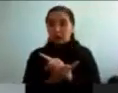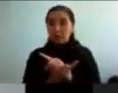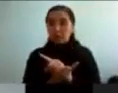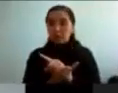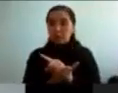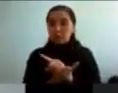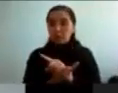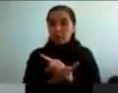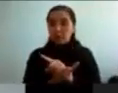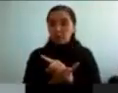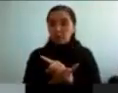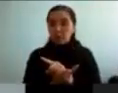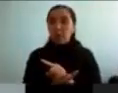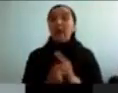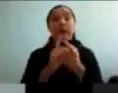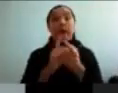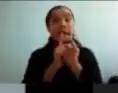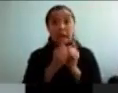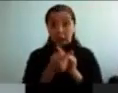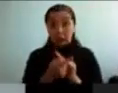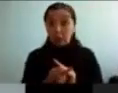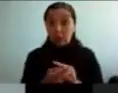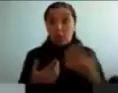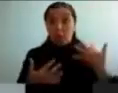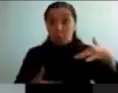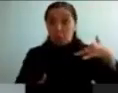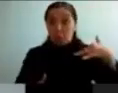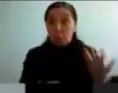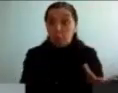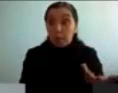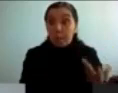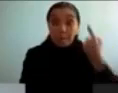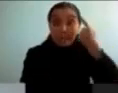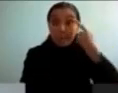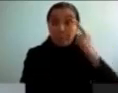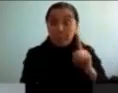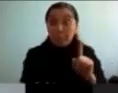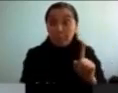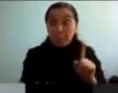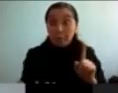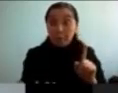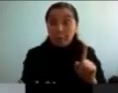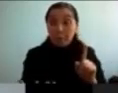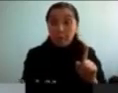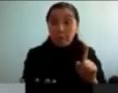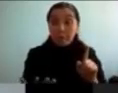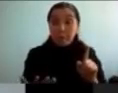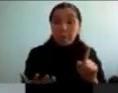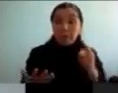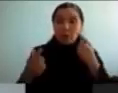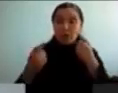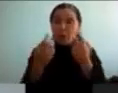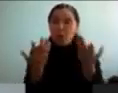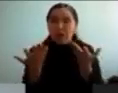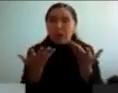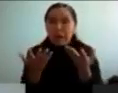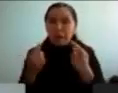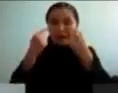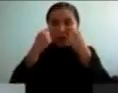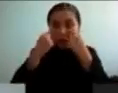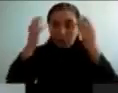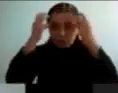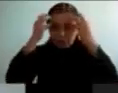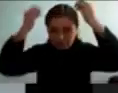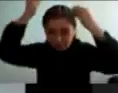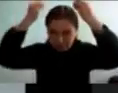ocupa una parte importante, del campo visual. Y si yo hiciera, un modelo medio, probabilístico, de qué regiones, del campo visual, debieran variar, para